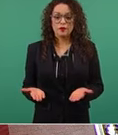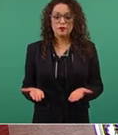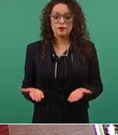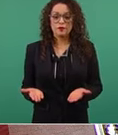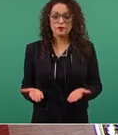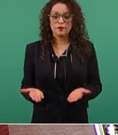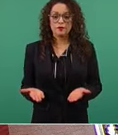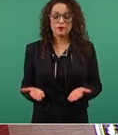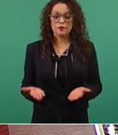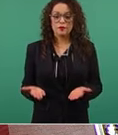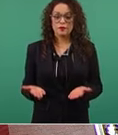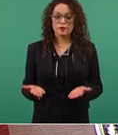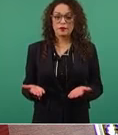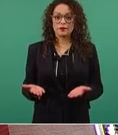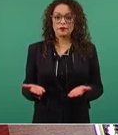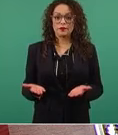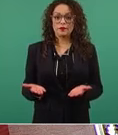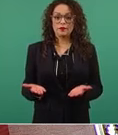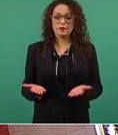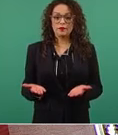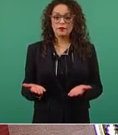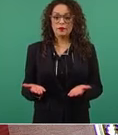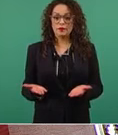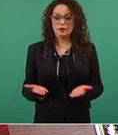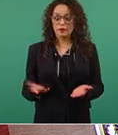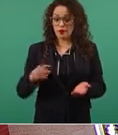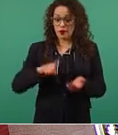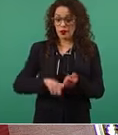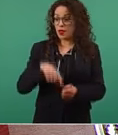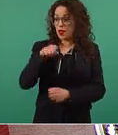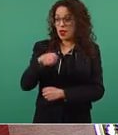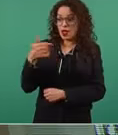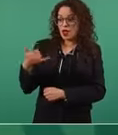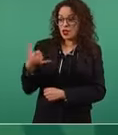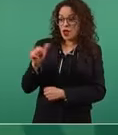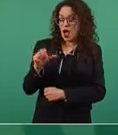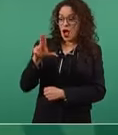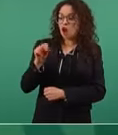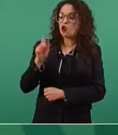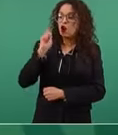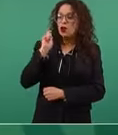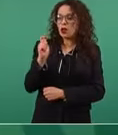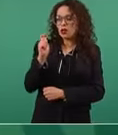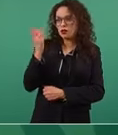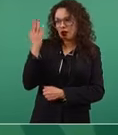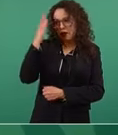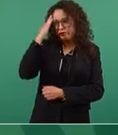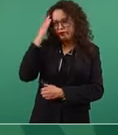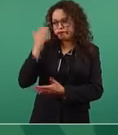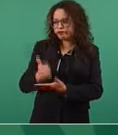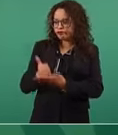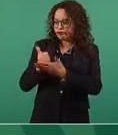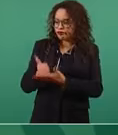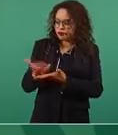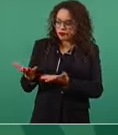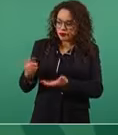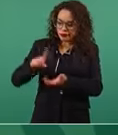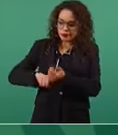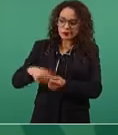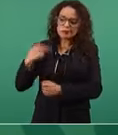guía político, porque